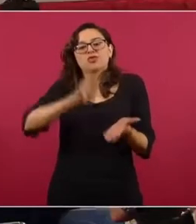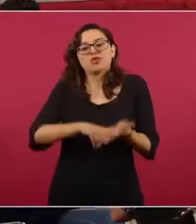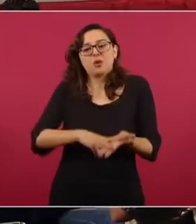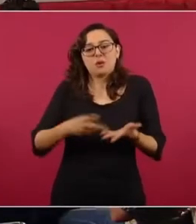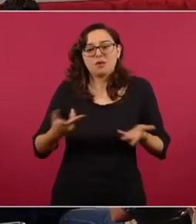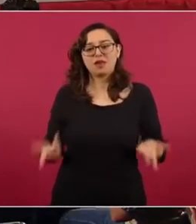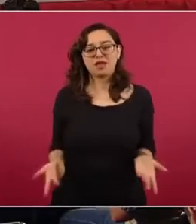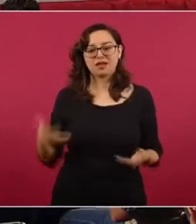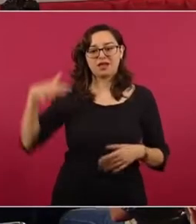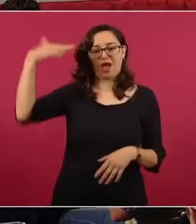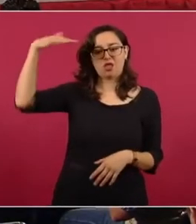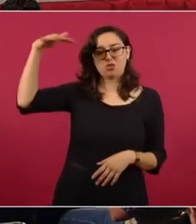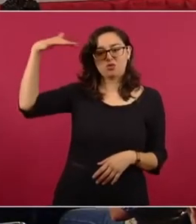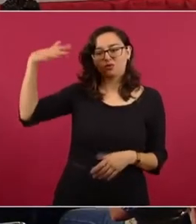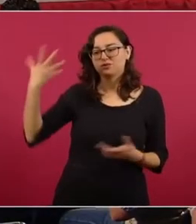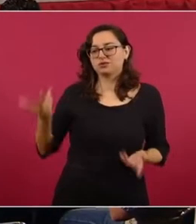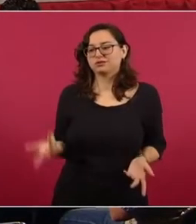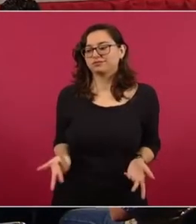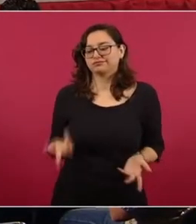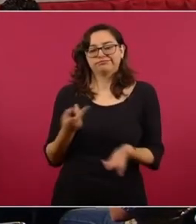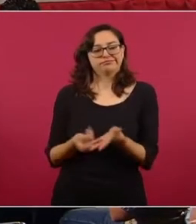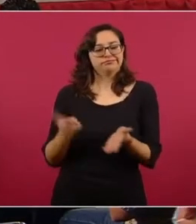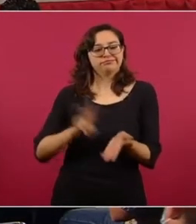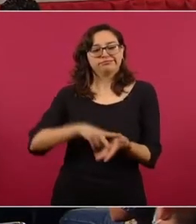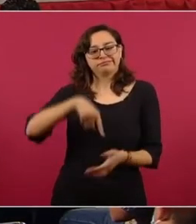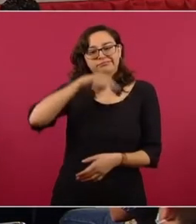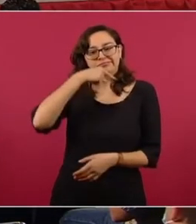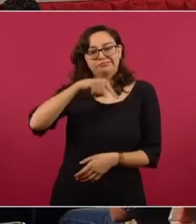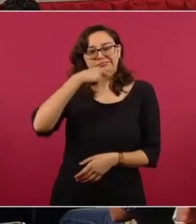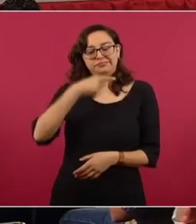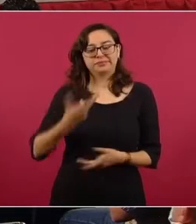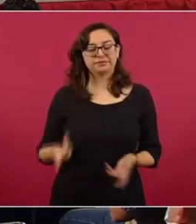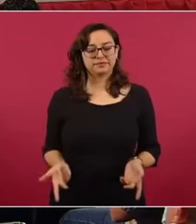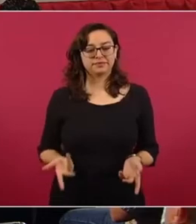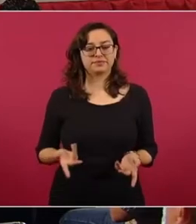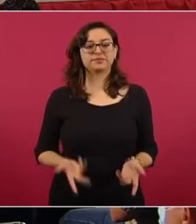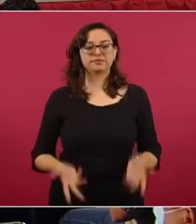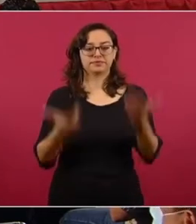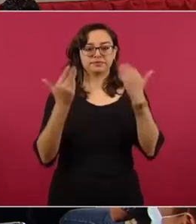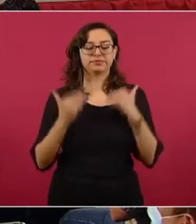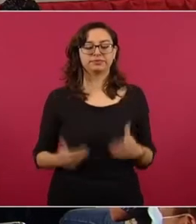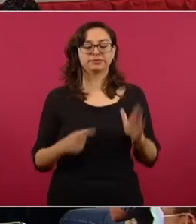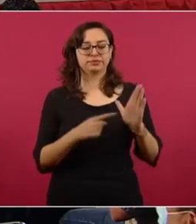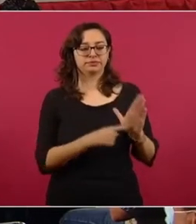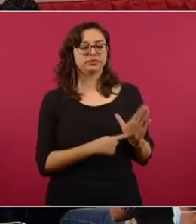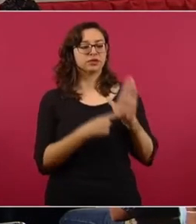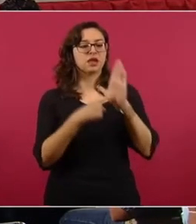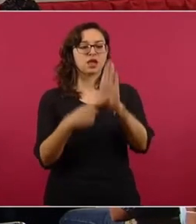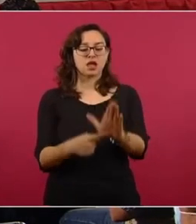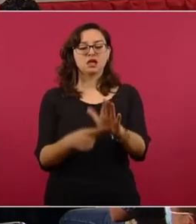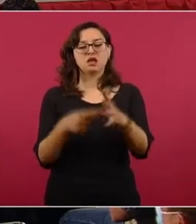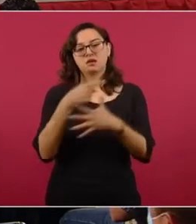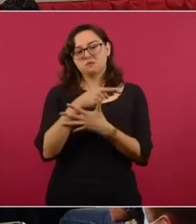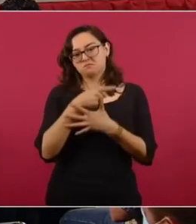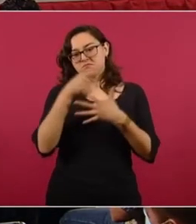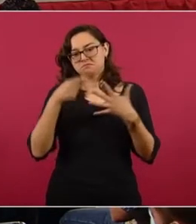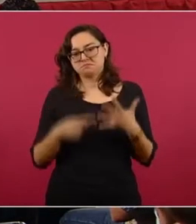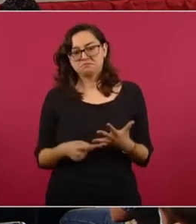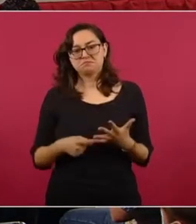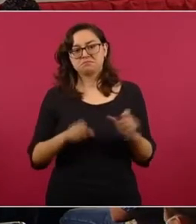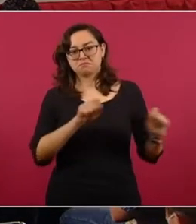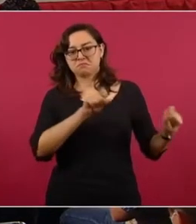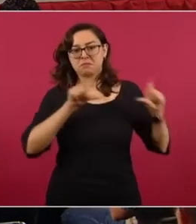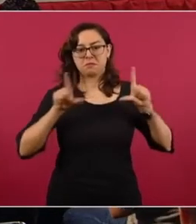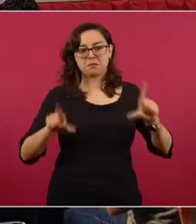más avanzada. Vamos a presentar aquí algunos elementos. esta imagen